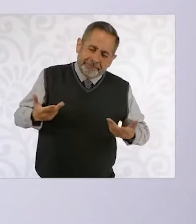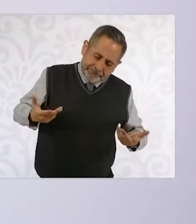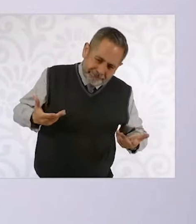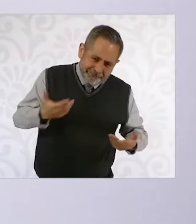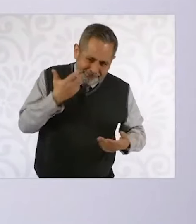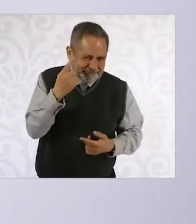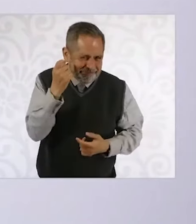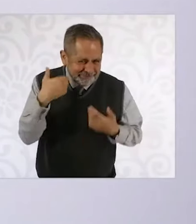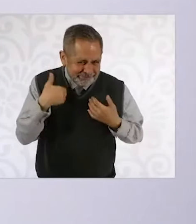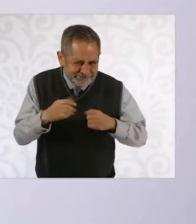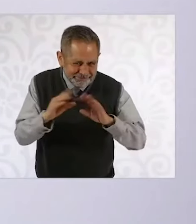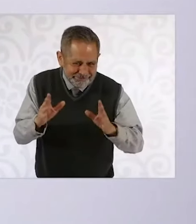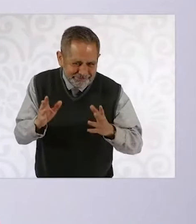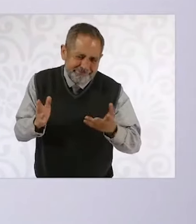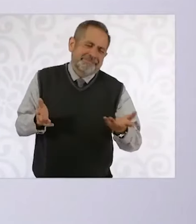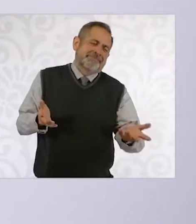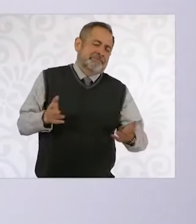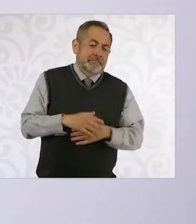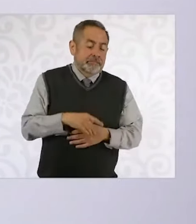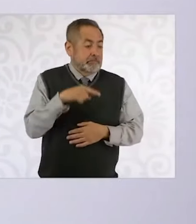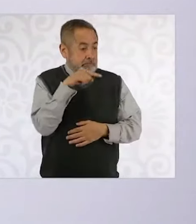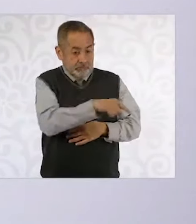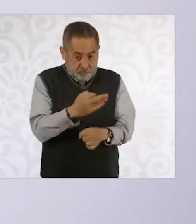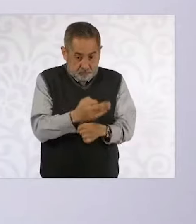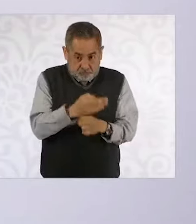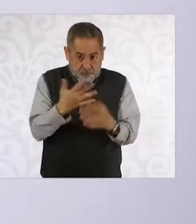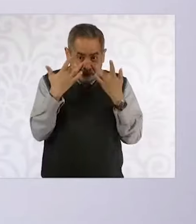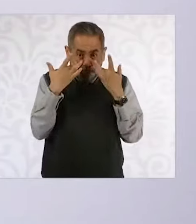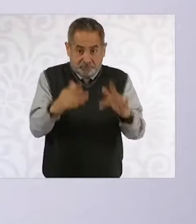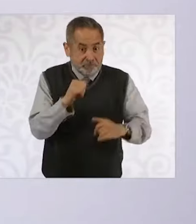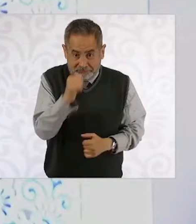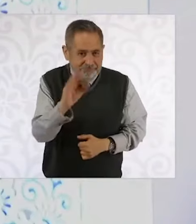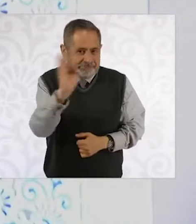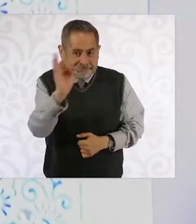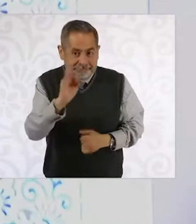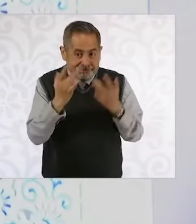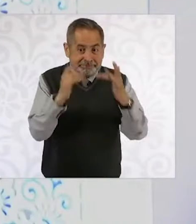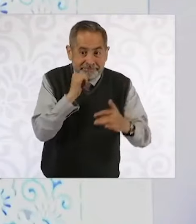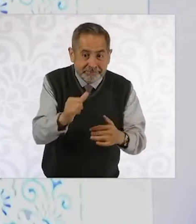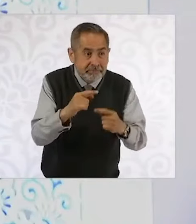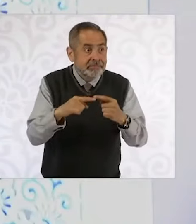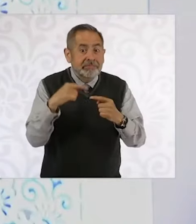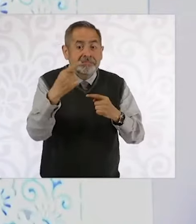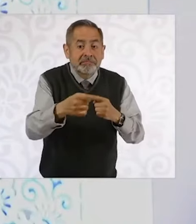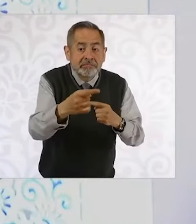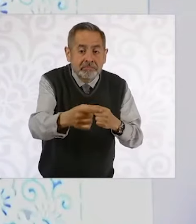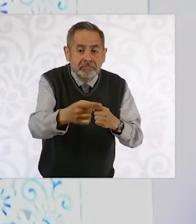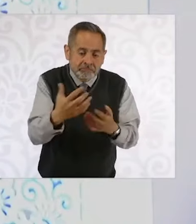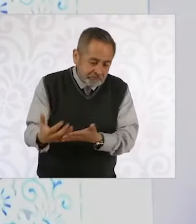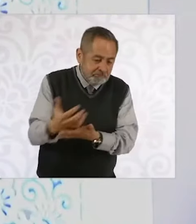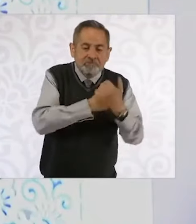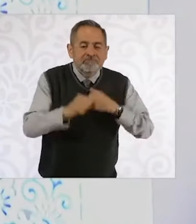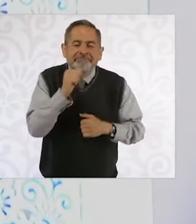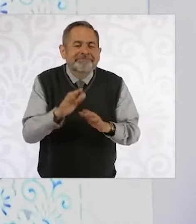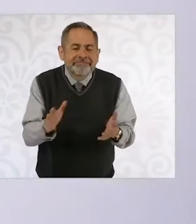¿Sí se entiende? Si no presentan ahora su renuncia, entonces ya no tendrían los haberes de retiro. Haberes de